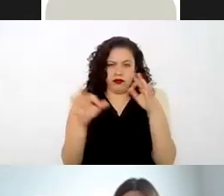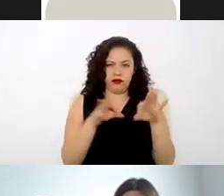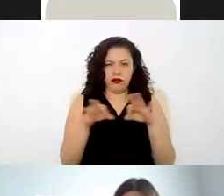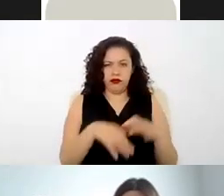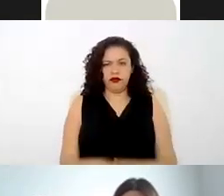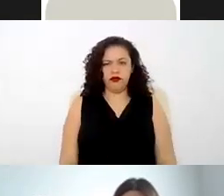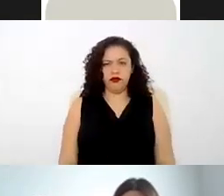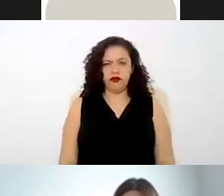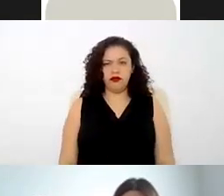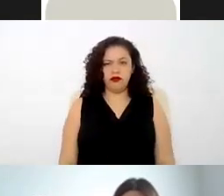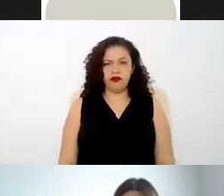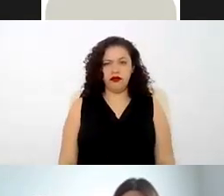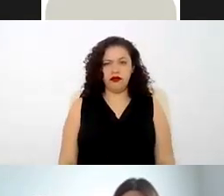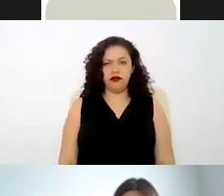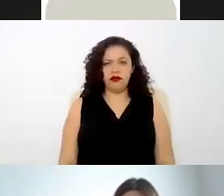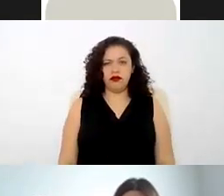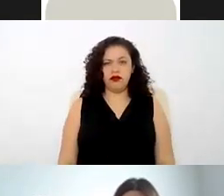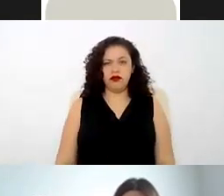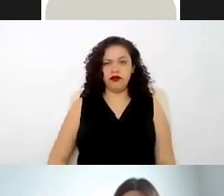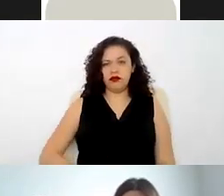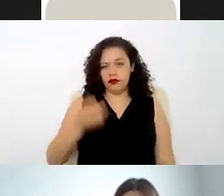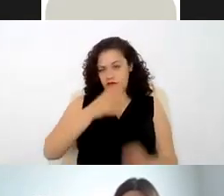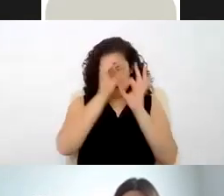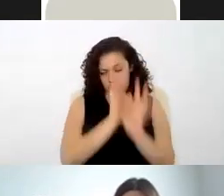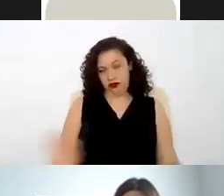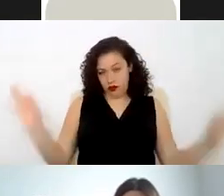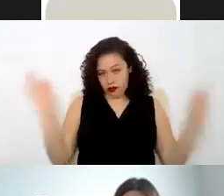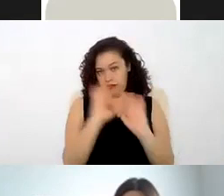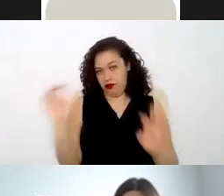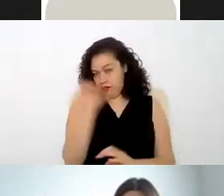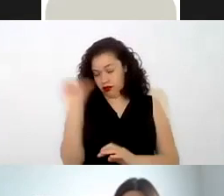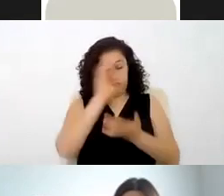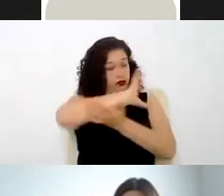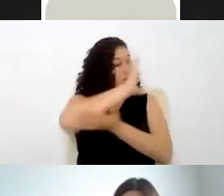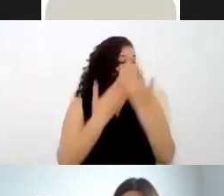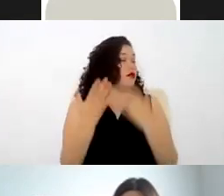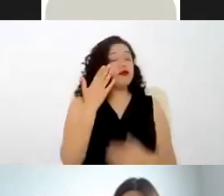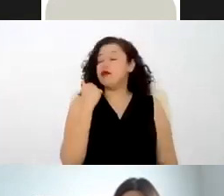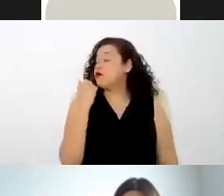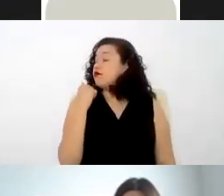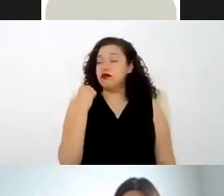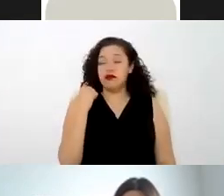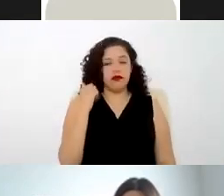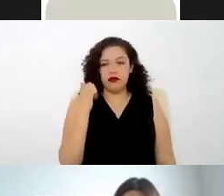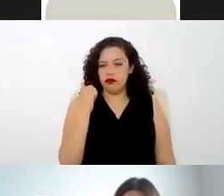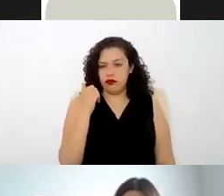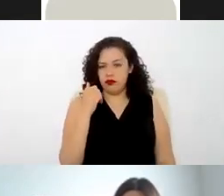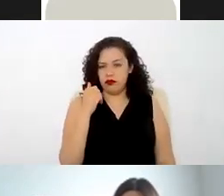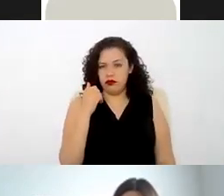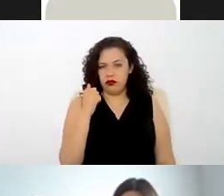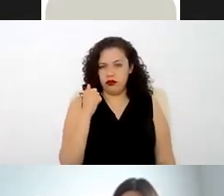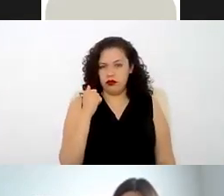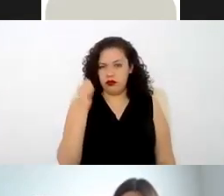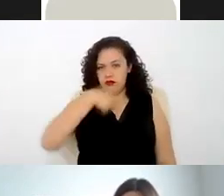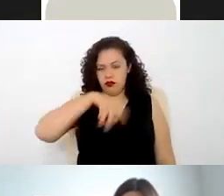y esto es muy importante aún y cuando no exista un contrato por escrito y no se hayan